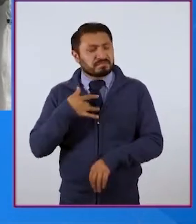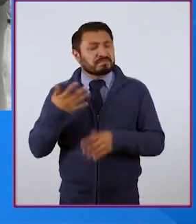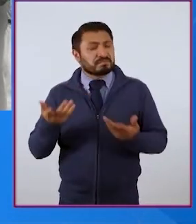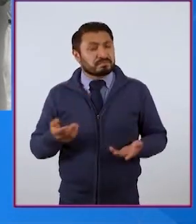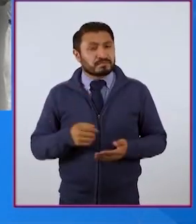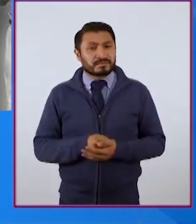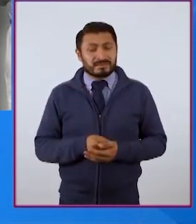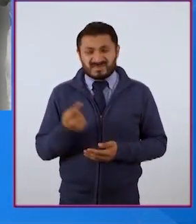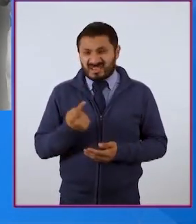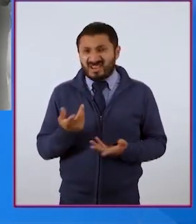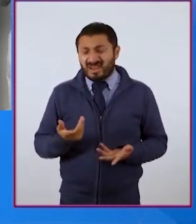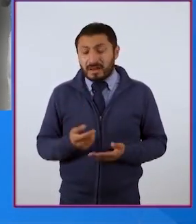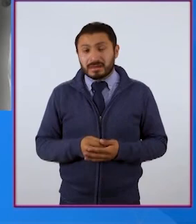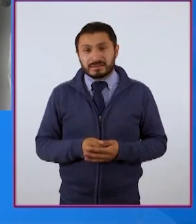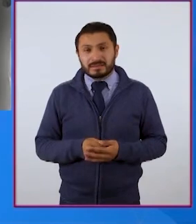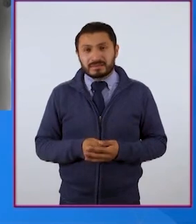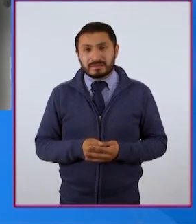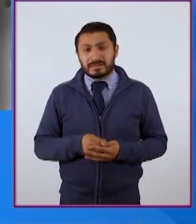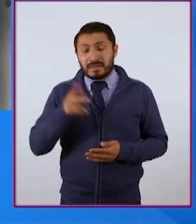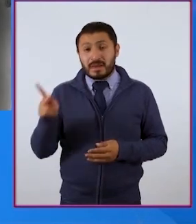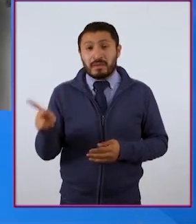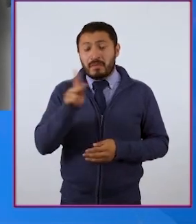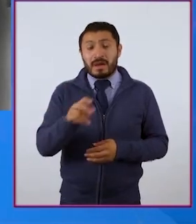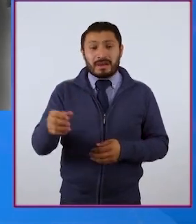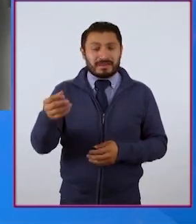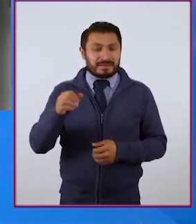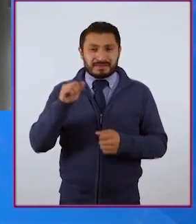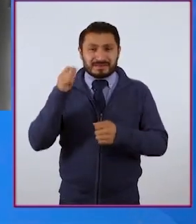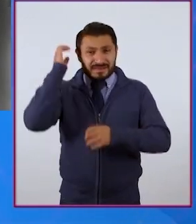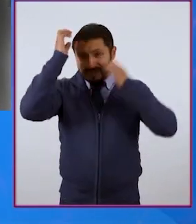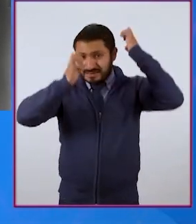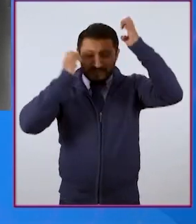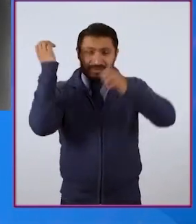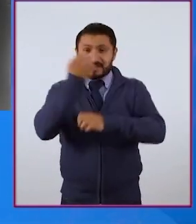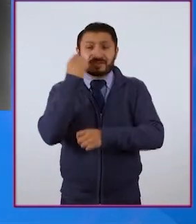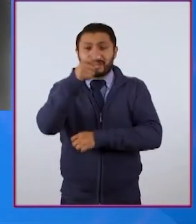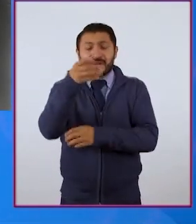¿Se parece a algún evento escolar en el que hayas estado?